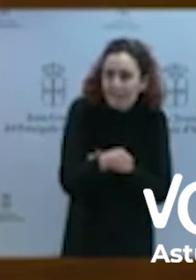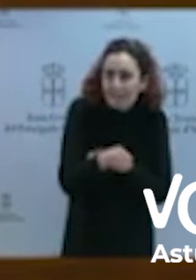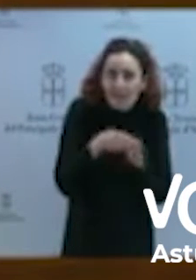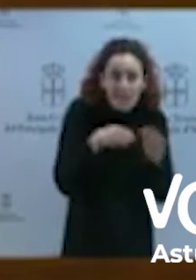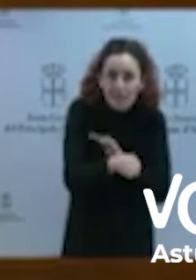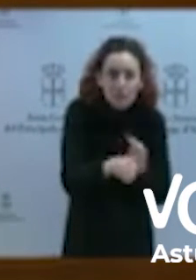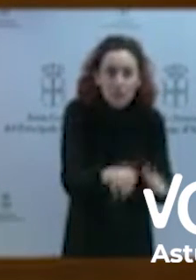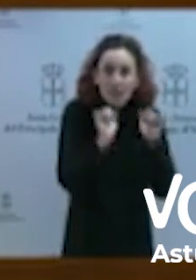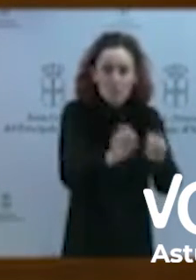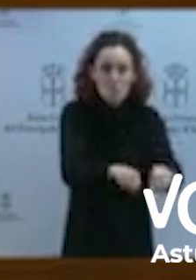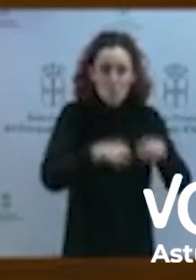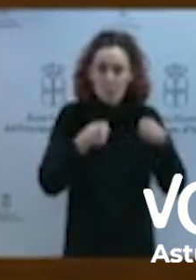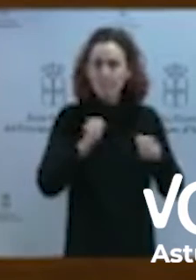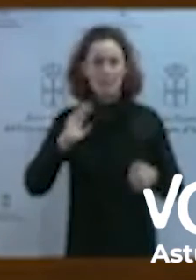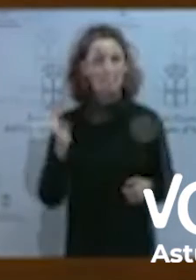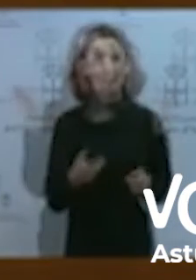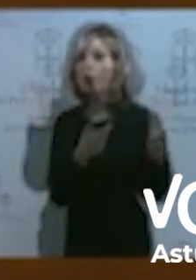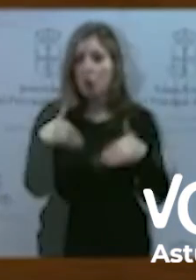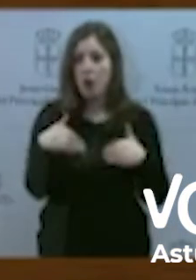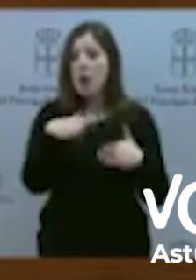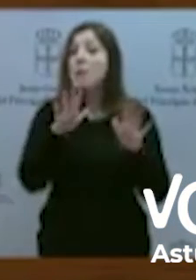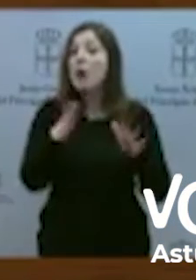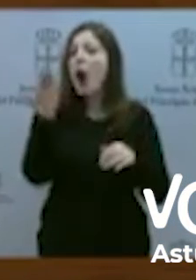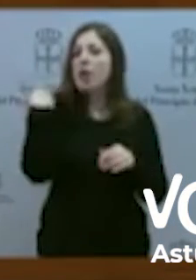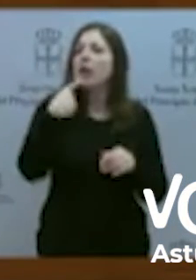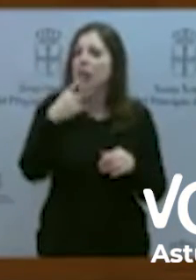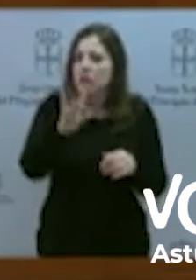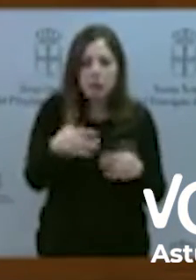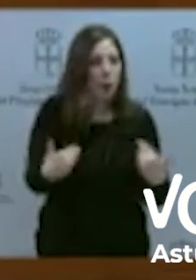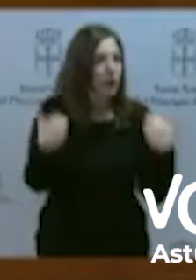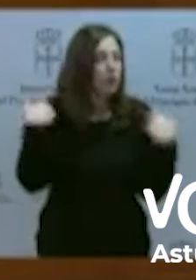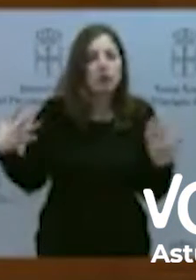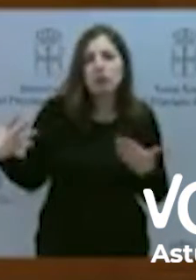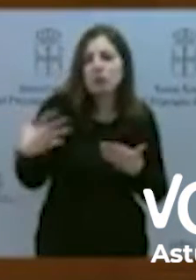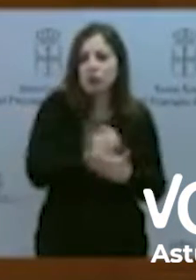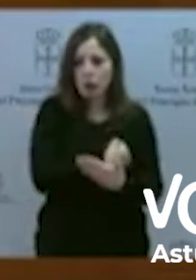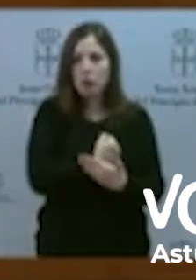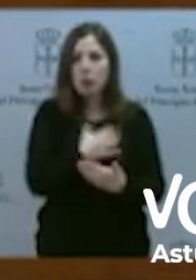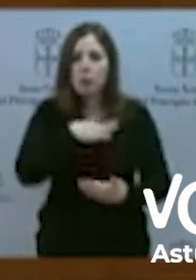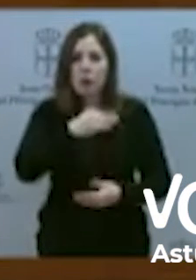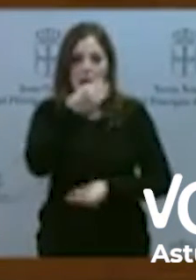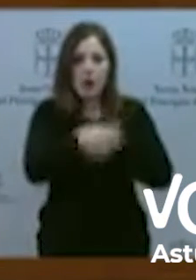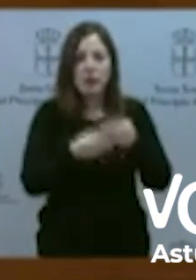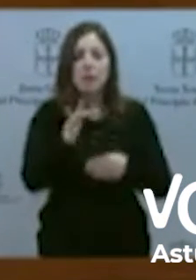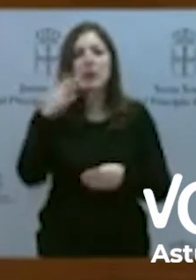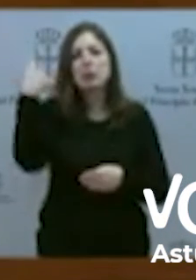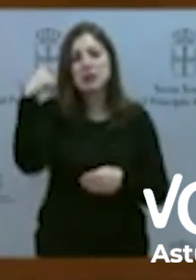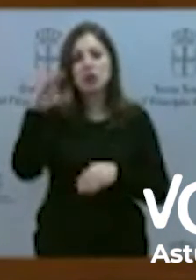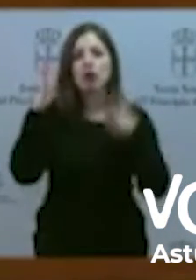sin tener ni idea de lo que se está haciendo. Se dan palos de ciego. Y con un presidente del Consejo de Gobierno cuya única preocupación es el COVID.